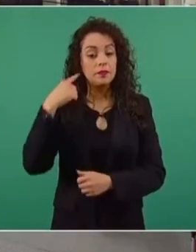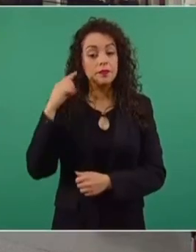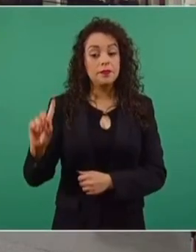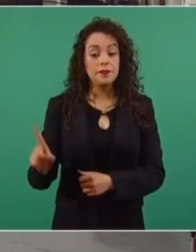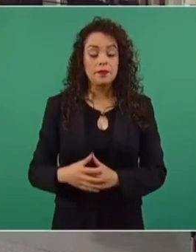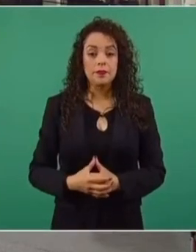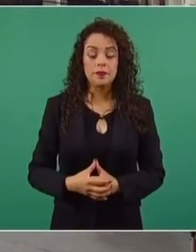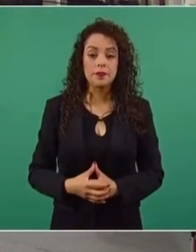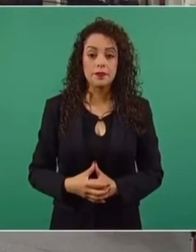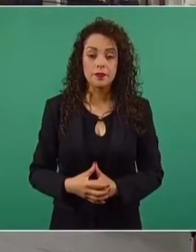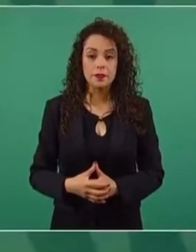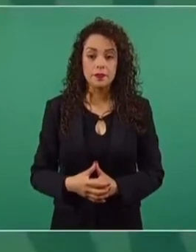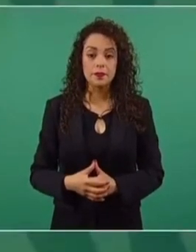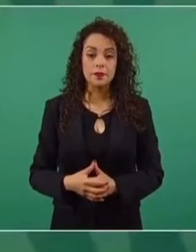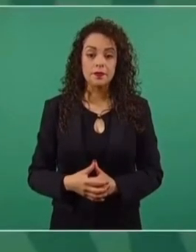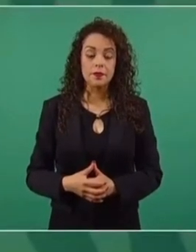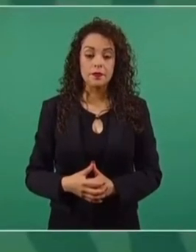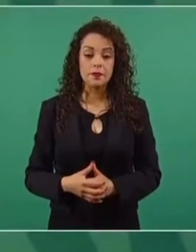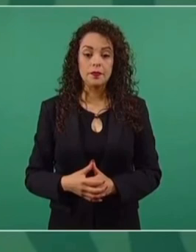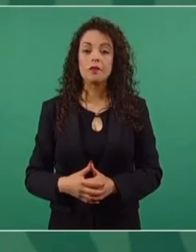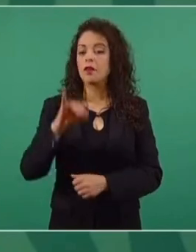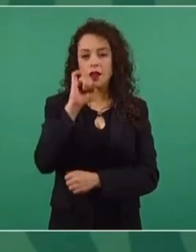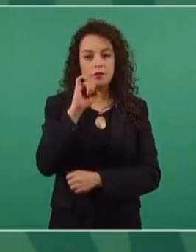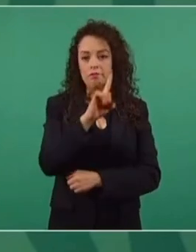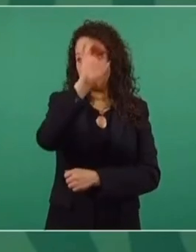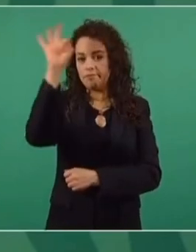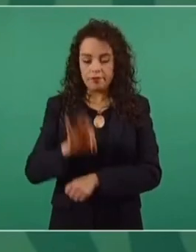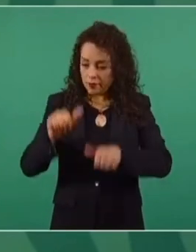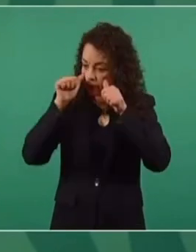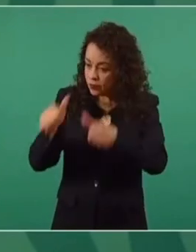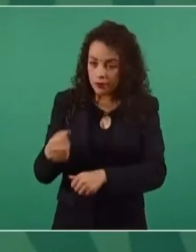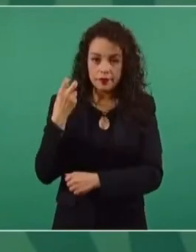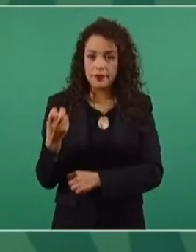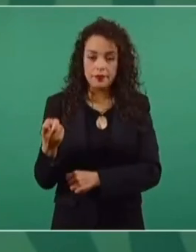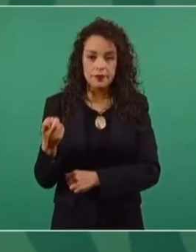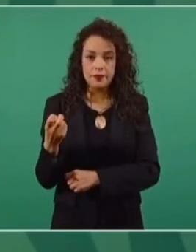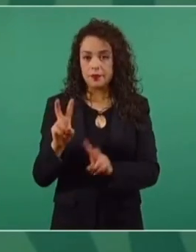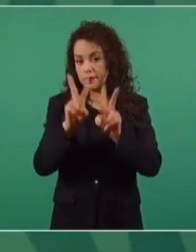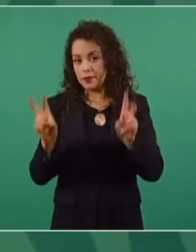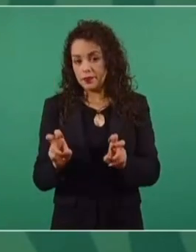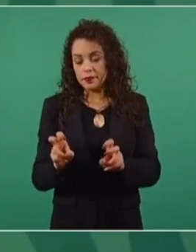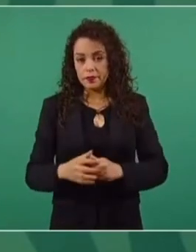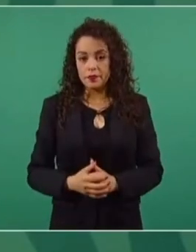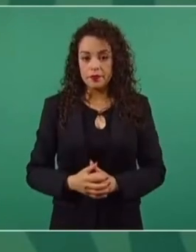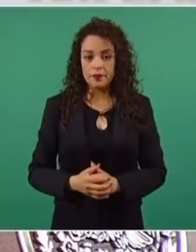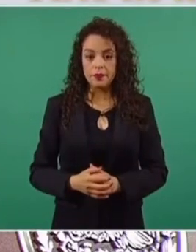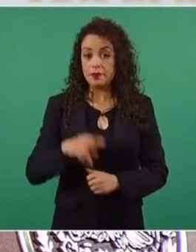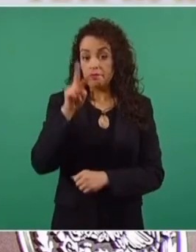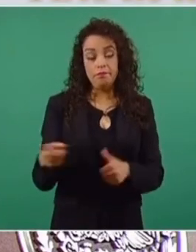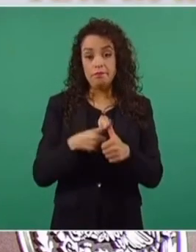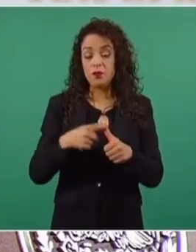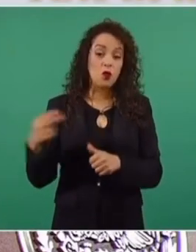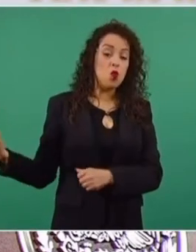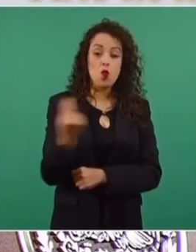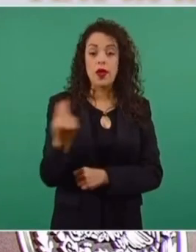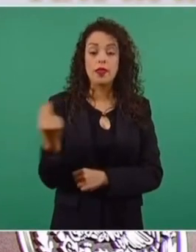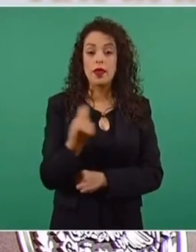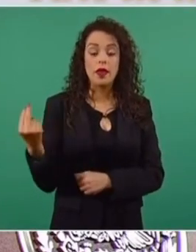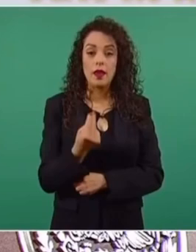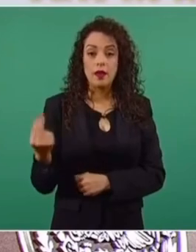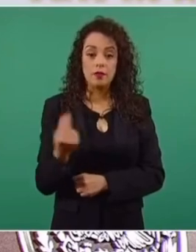Sí, sí, que estamos dedicados de tiempo completo a eso, que lo estamos viendo como algo prioritario urgente.